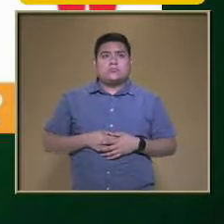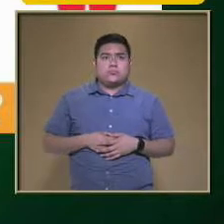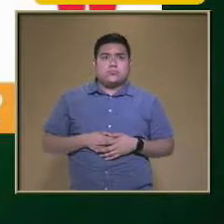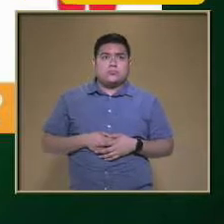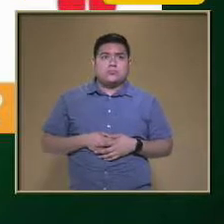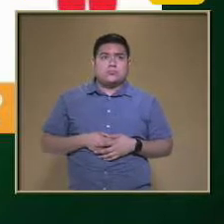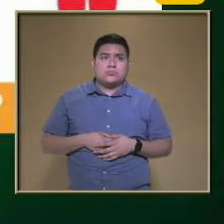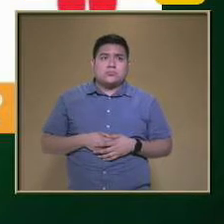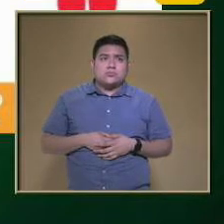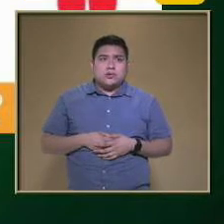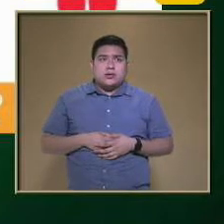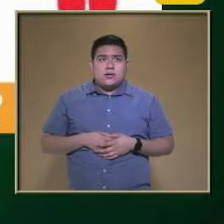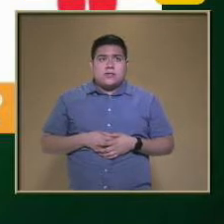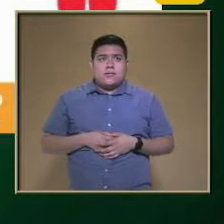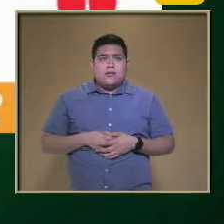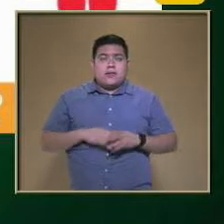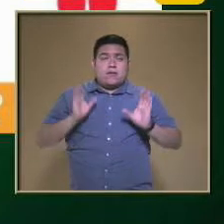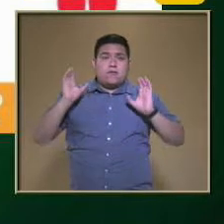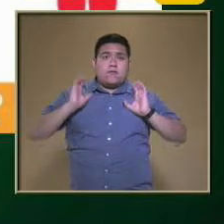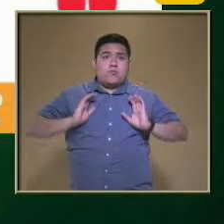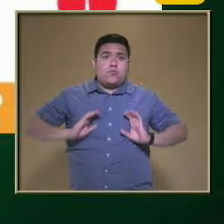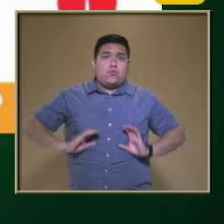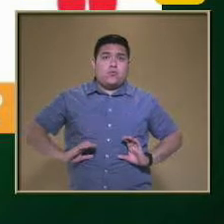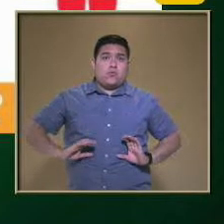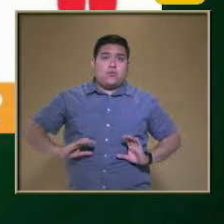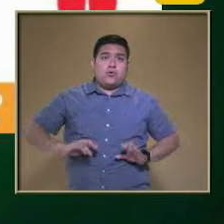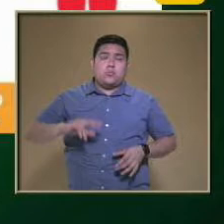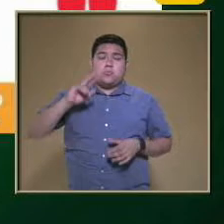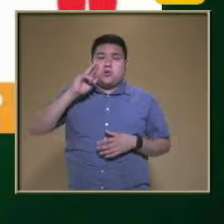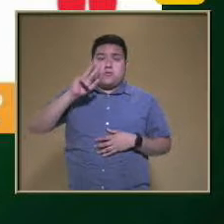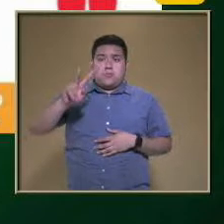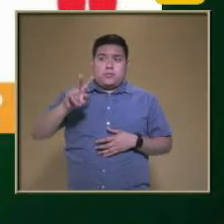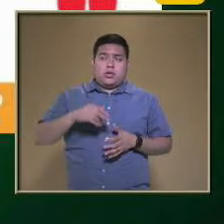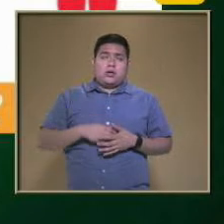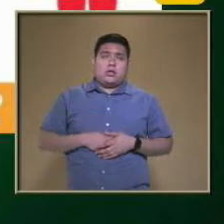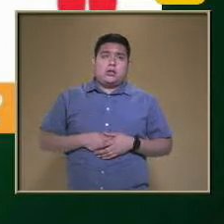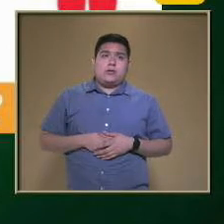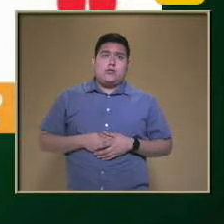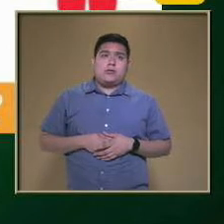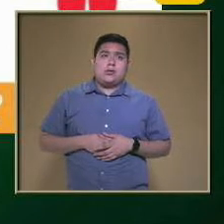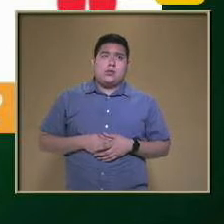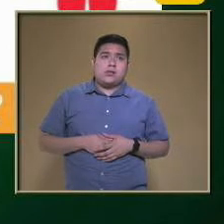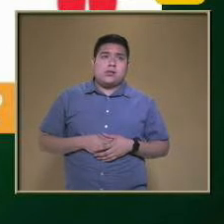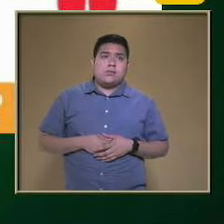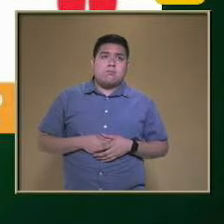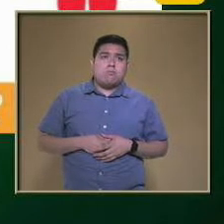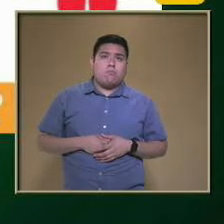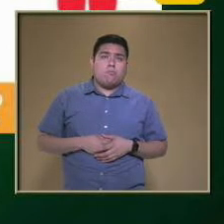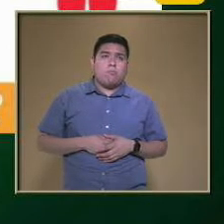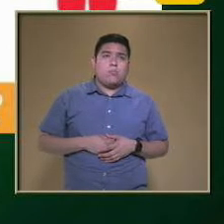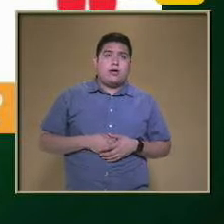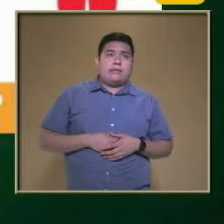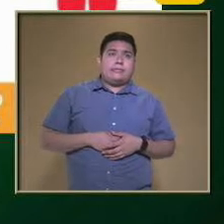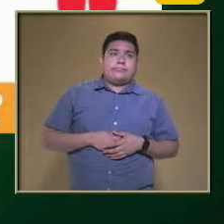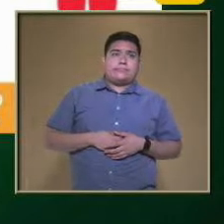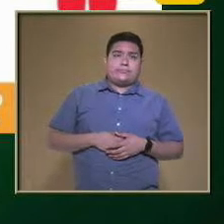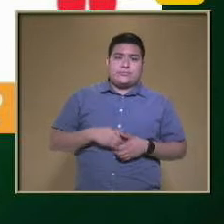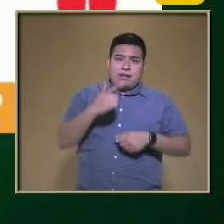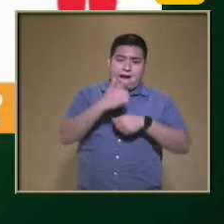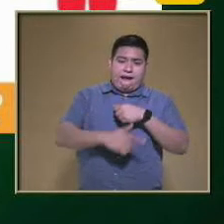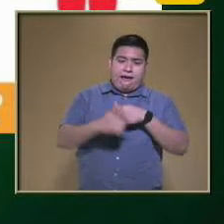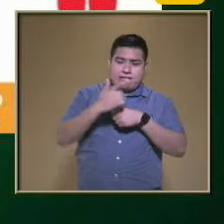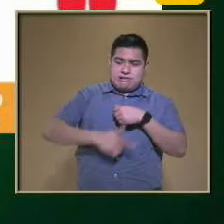la En la conformación Del cuerpo Se puede ir Observando Pues que hay depósitos De grasa En los tejidos